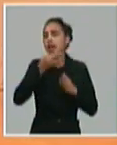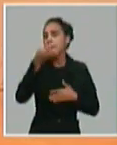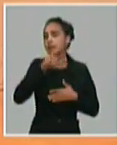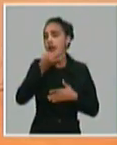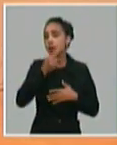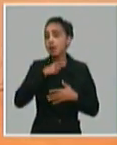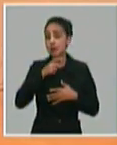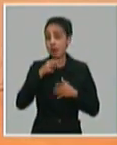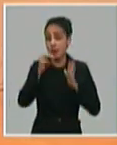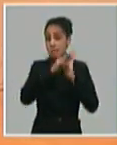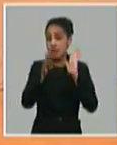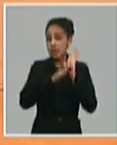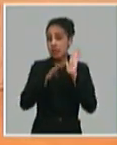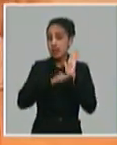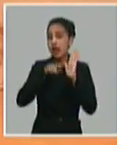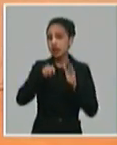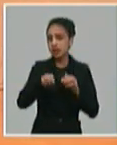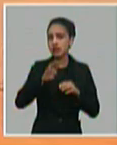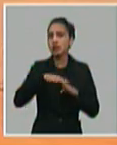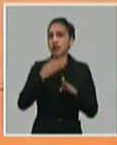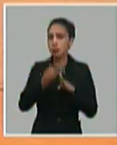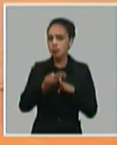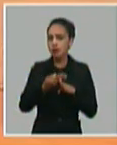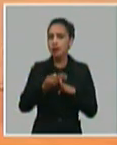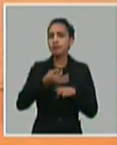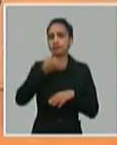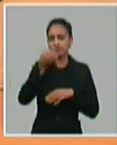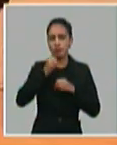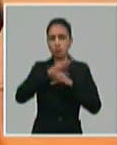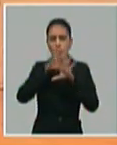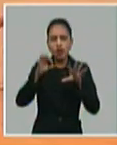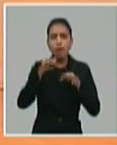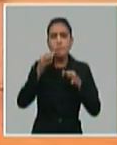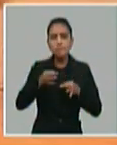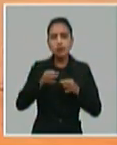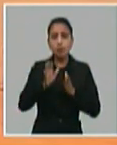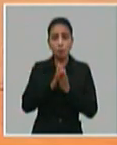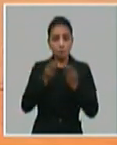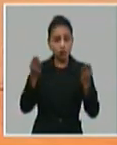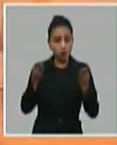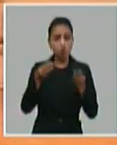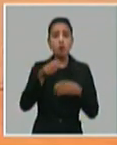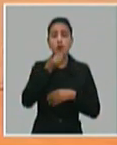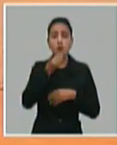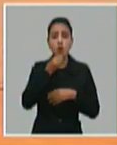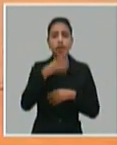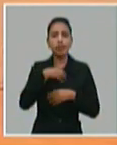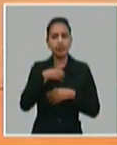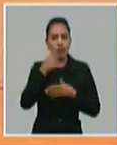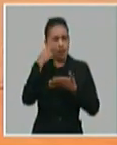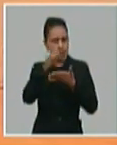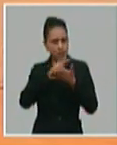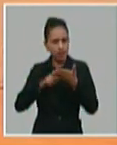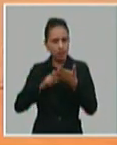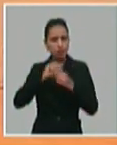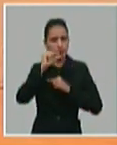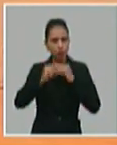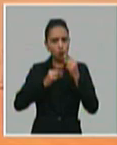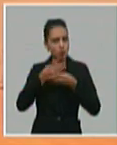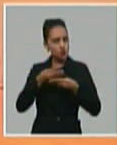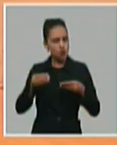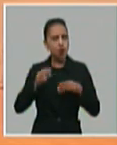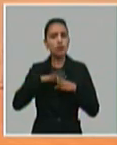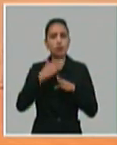medidas aquí anunciadas serán oportunamente publicadas a nuestra prensa para que la puedan tener acceso a ellas, pero